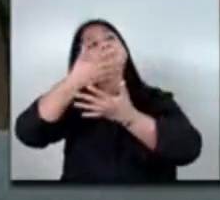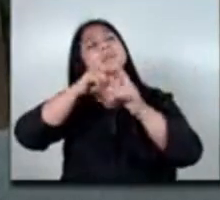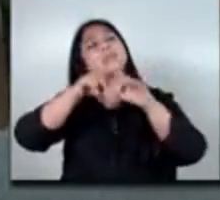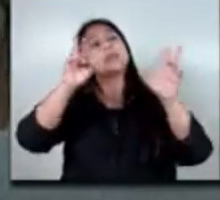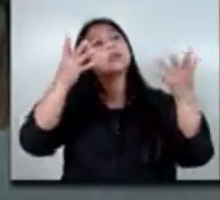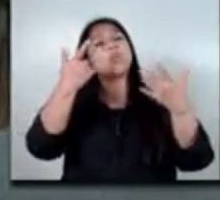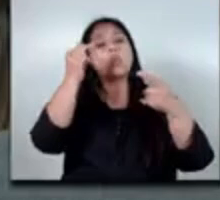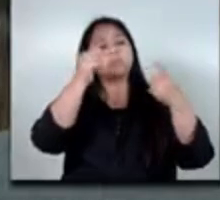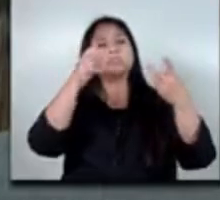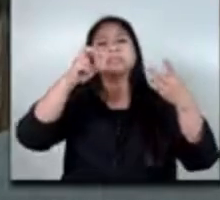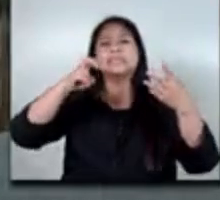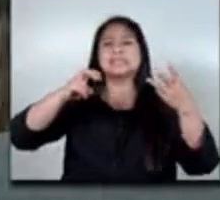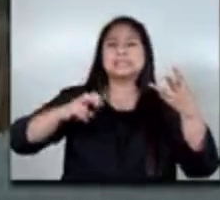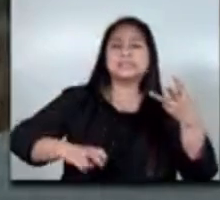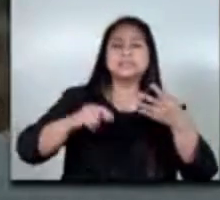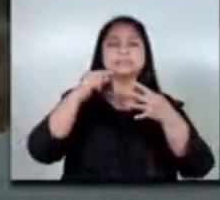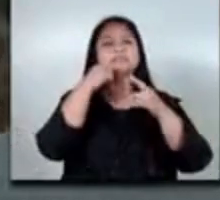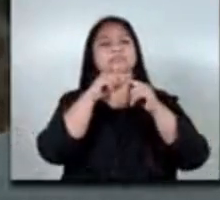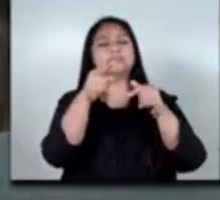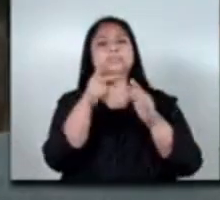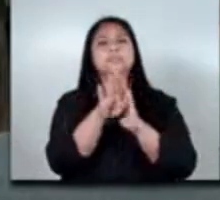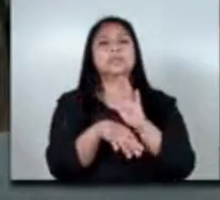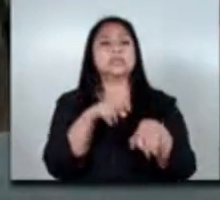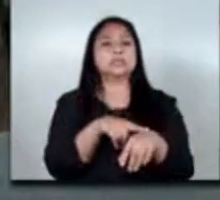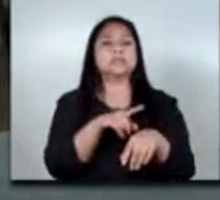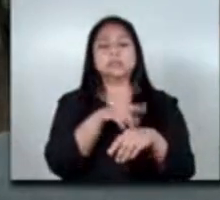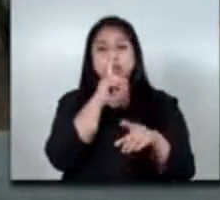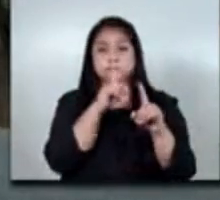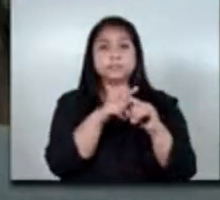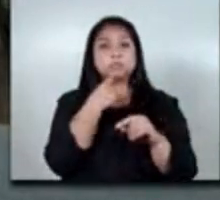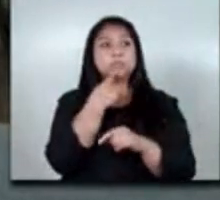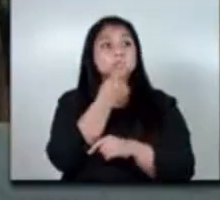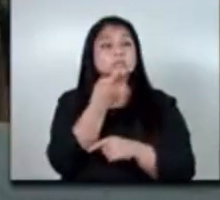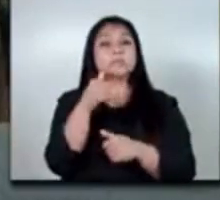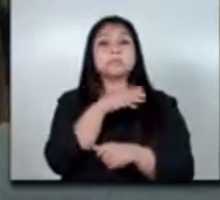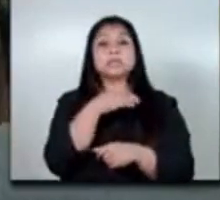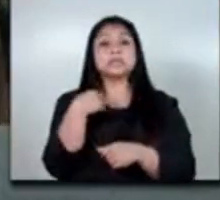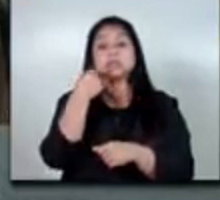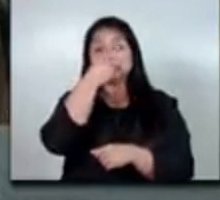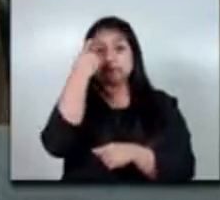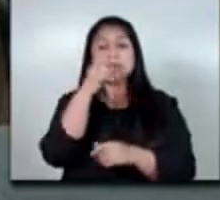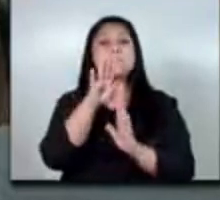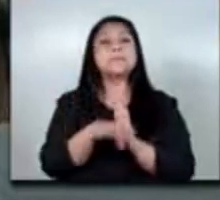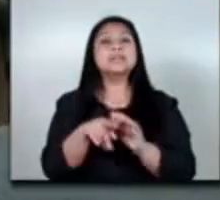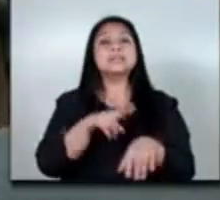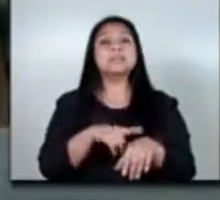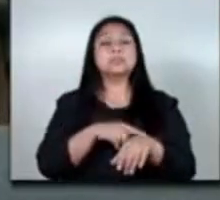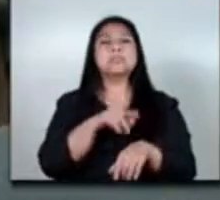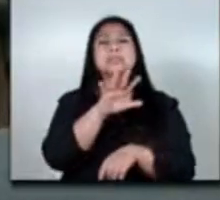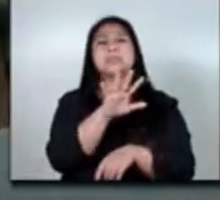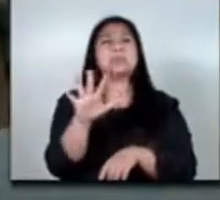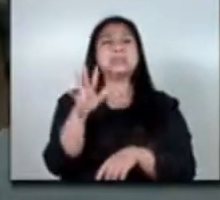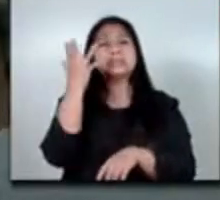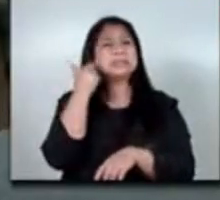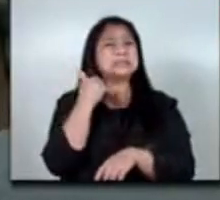las necesidades que hay y poder disminuir los tiempos que es algo que le pedimos al ministerio de trabajo porque 55 días para